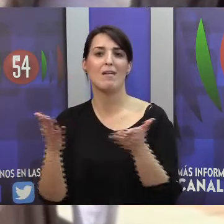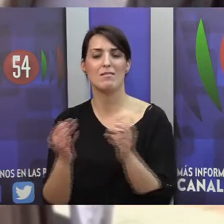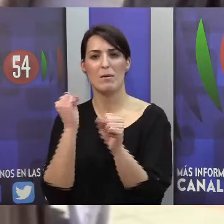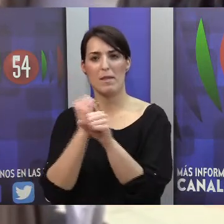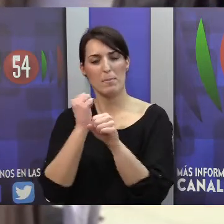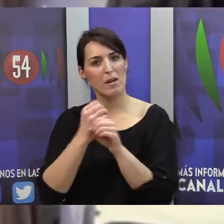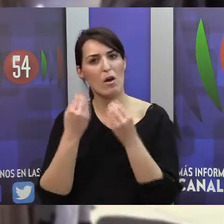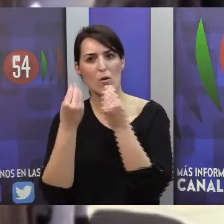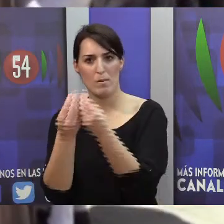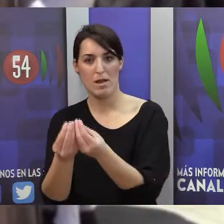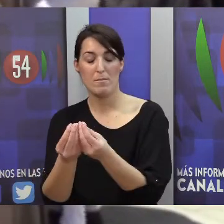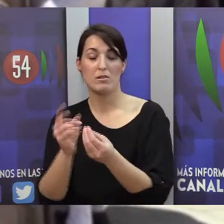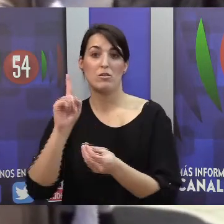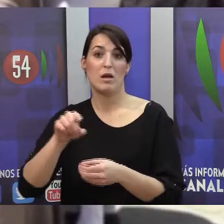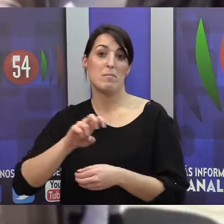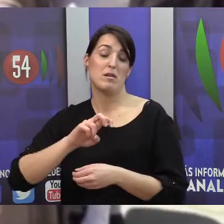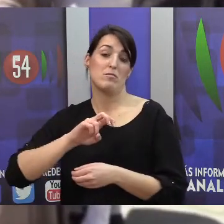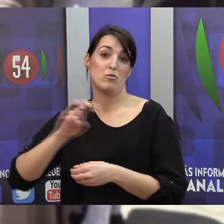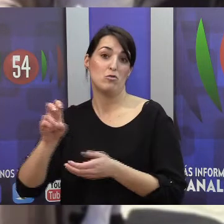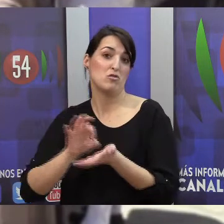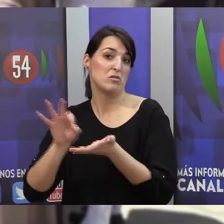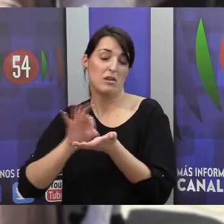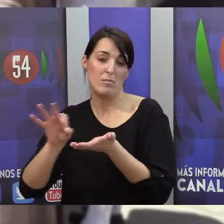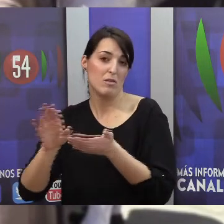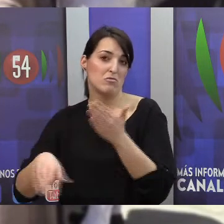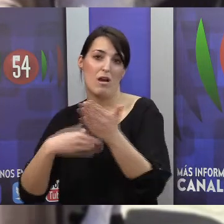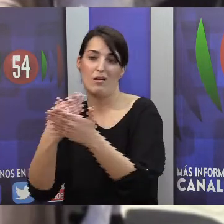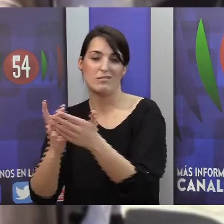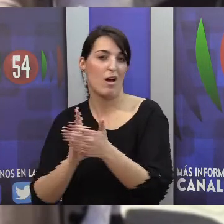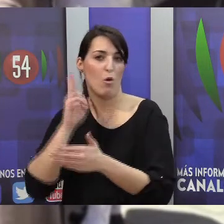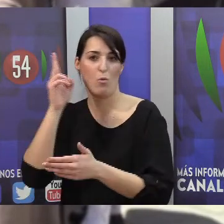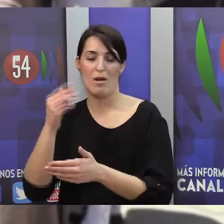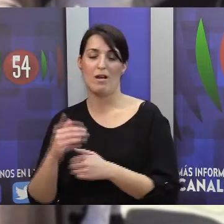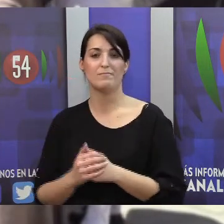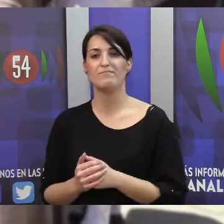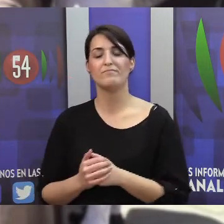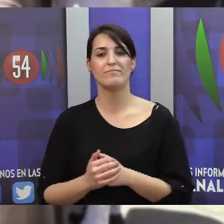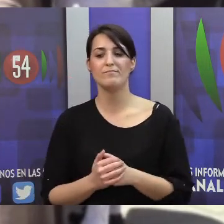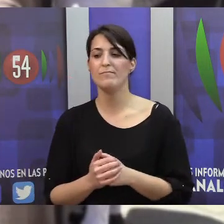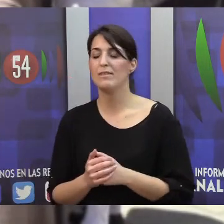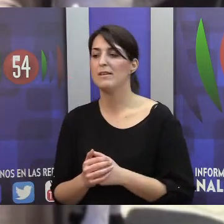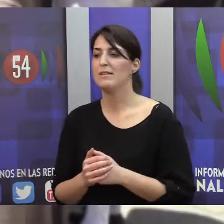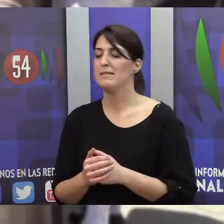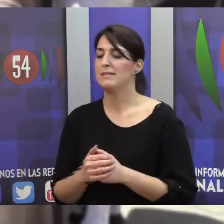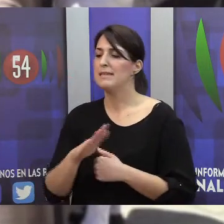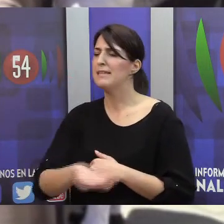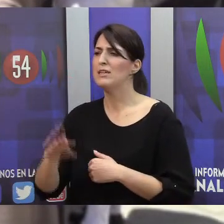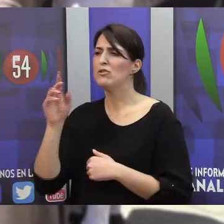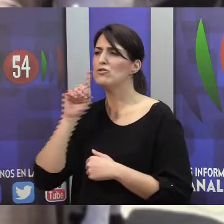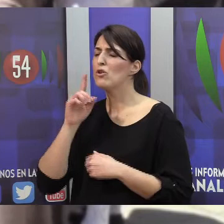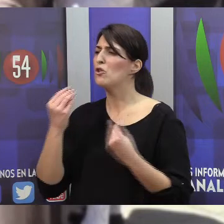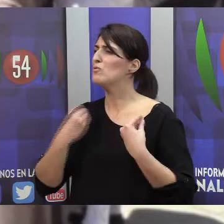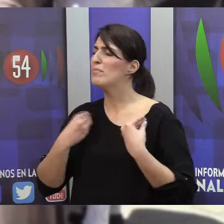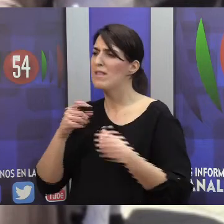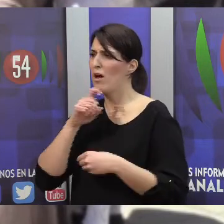luego también hacemos otro tipo de servicios hasta que se jubilan prácticamente todo el ciclo vital. ¿Cómo es precisamente la vida de los niños sordos hoy en día, José